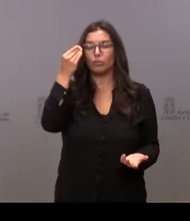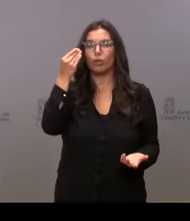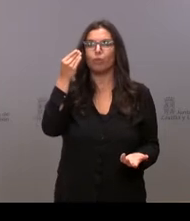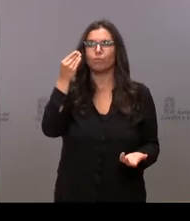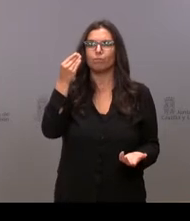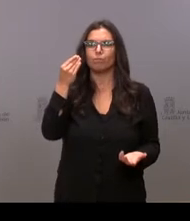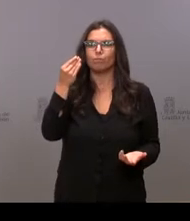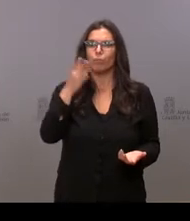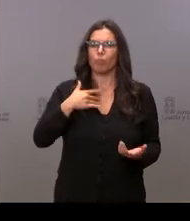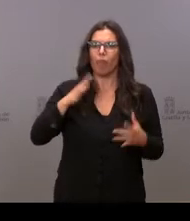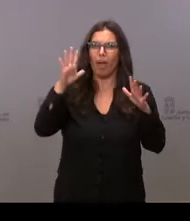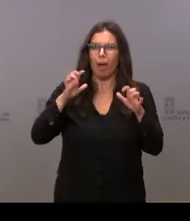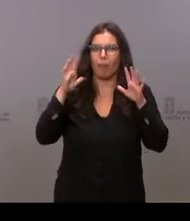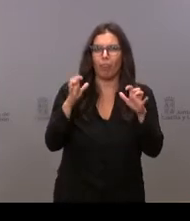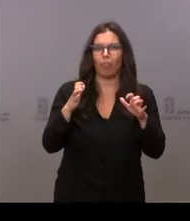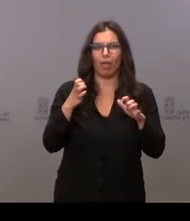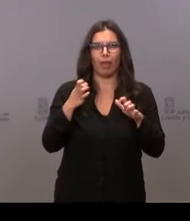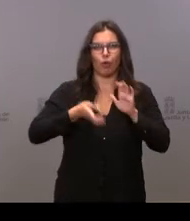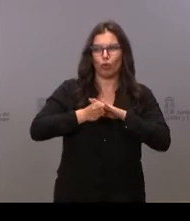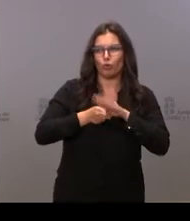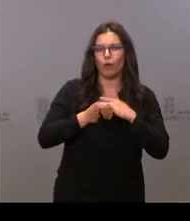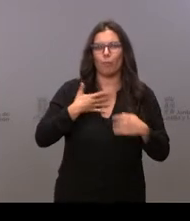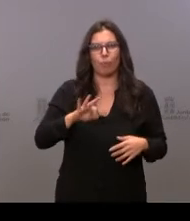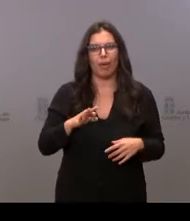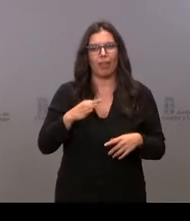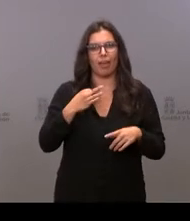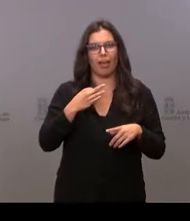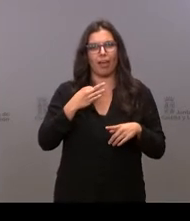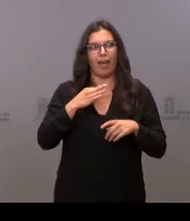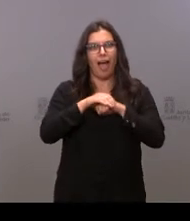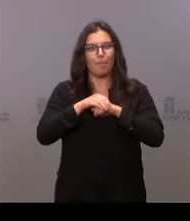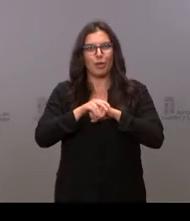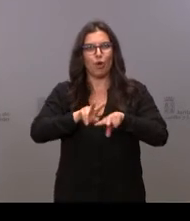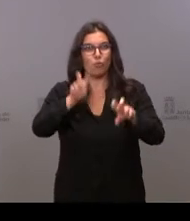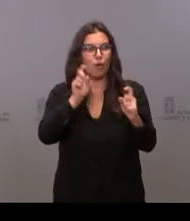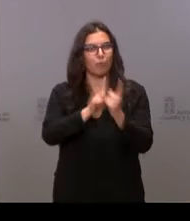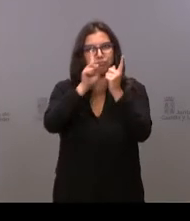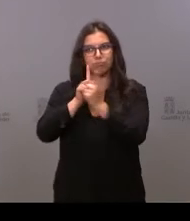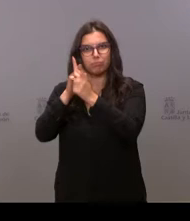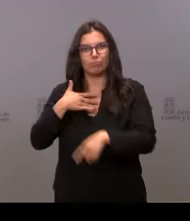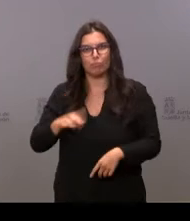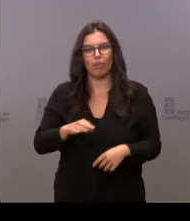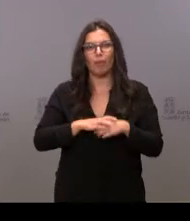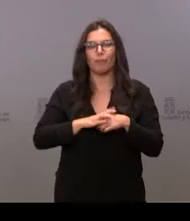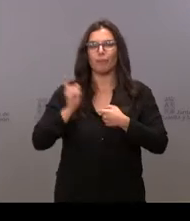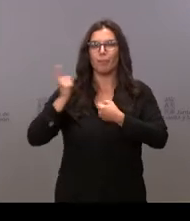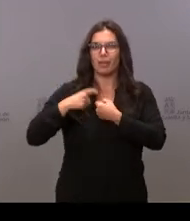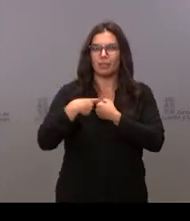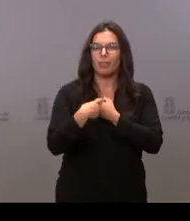seguir aprendiendo, podemos hacer amistades nuevas, participar de estos